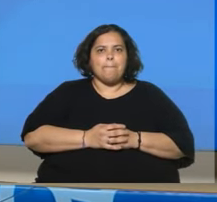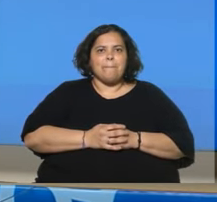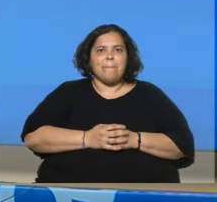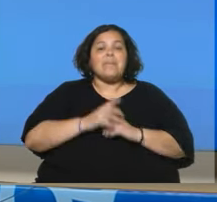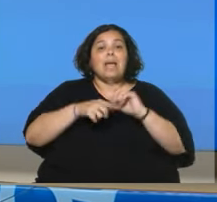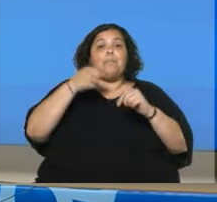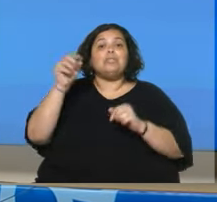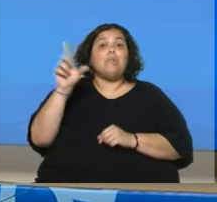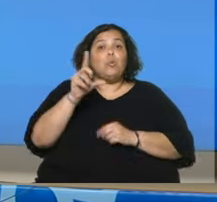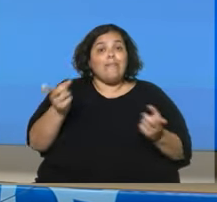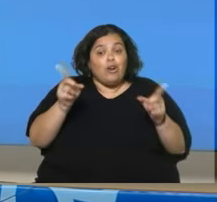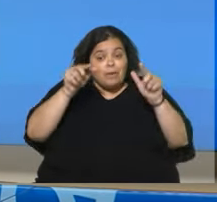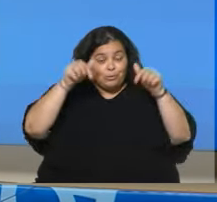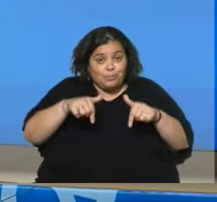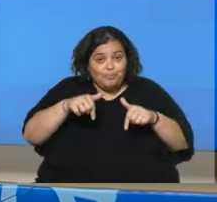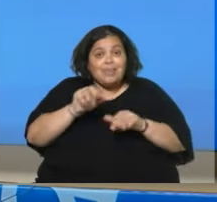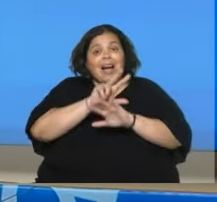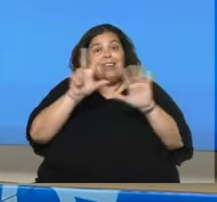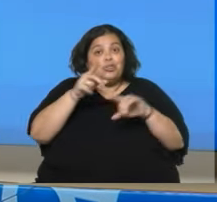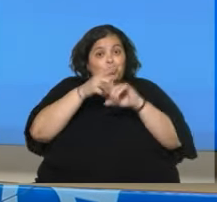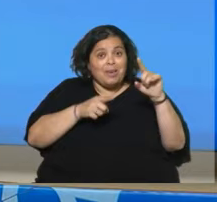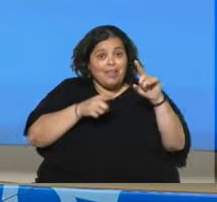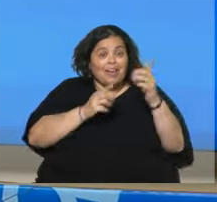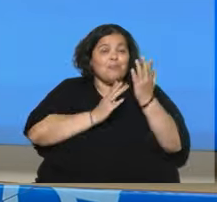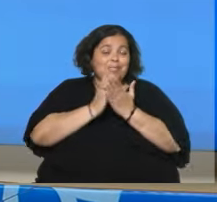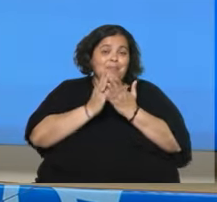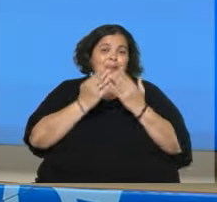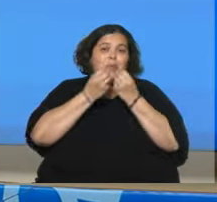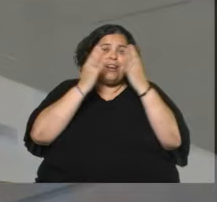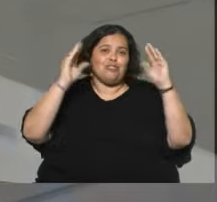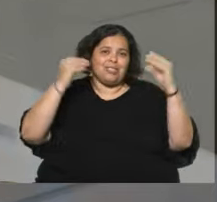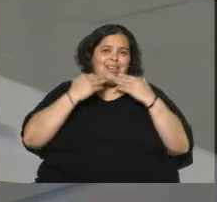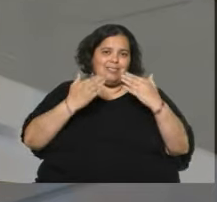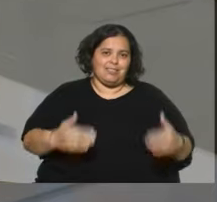El próximo lunes volvemos a las 20 y 30 como siempre han sido más que amables. Buenas noches.